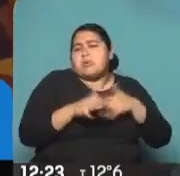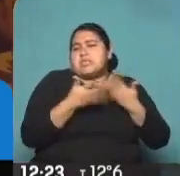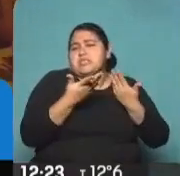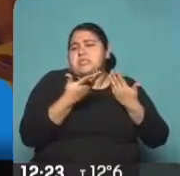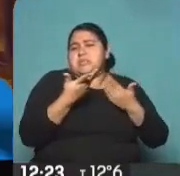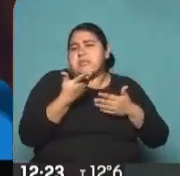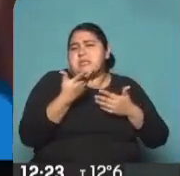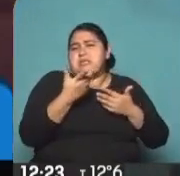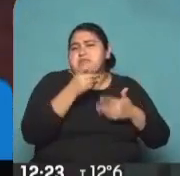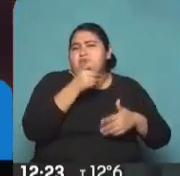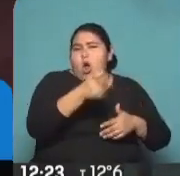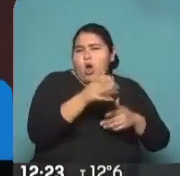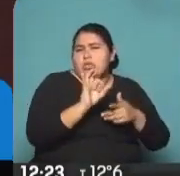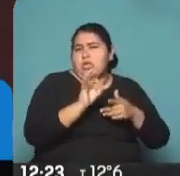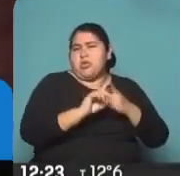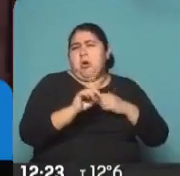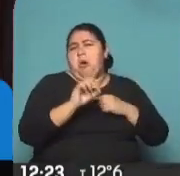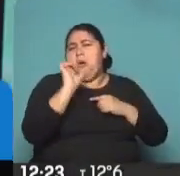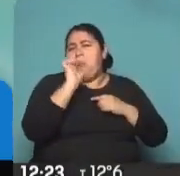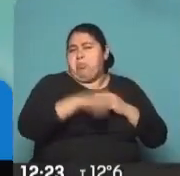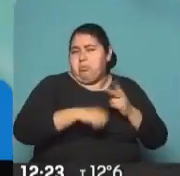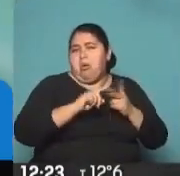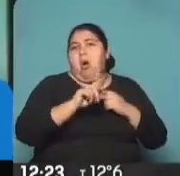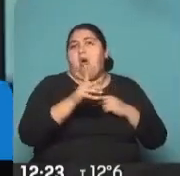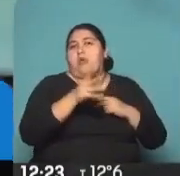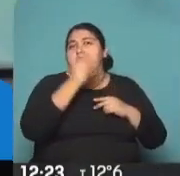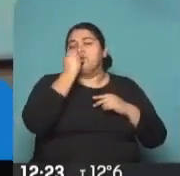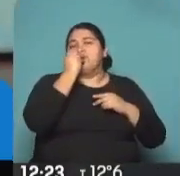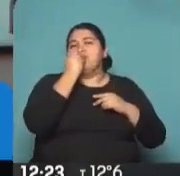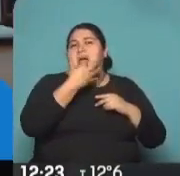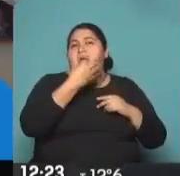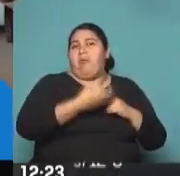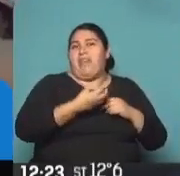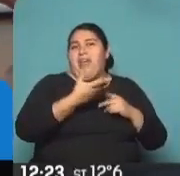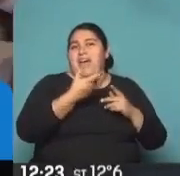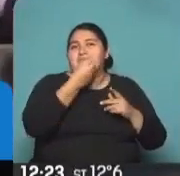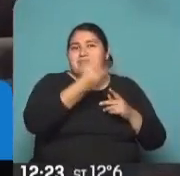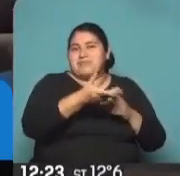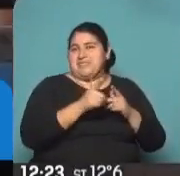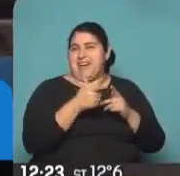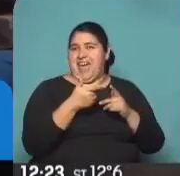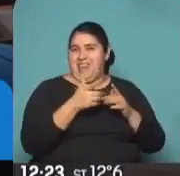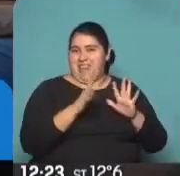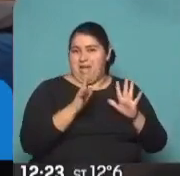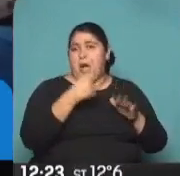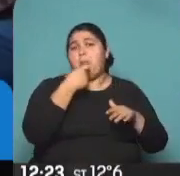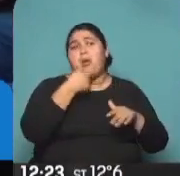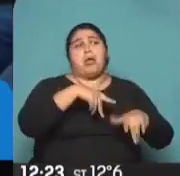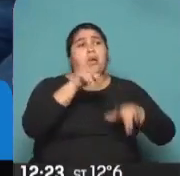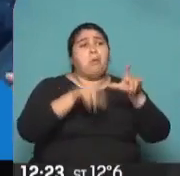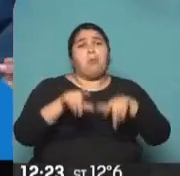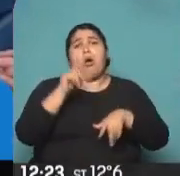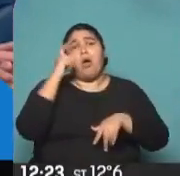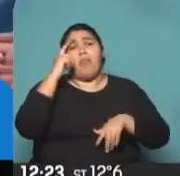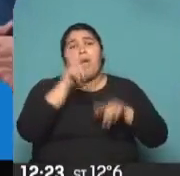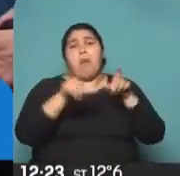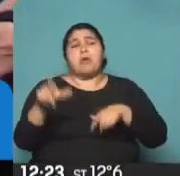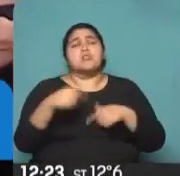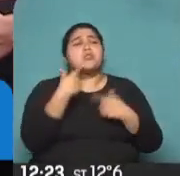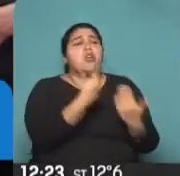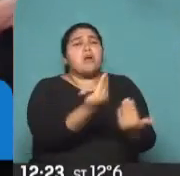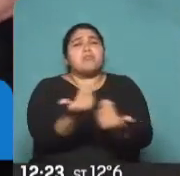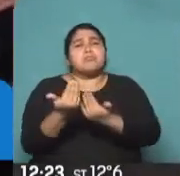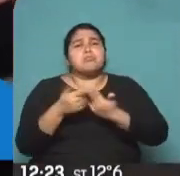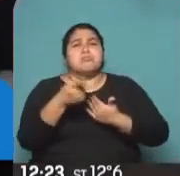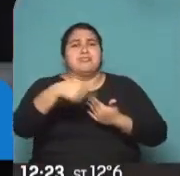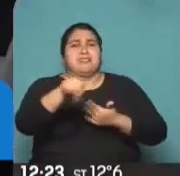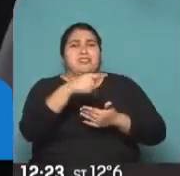contestó con la verdad? Porque hacer una encuesta es fácil. Si hay 10 personas y uno le pregunta a las 10, te da la tendencia hacia dónde va.